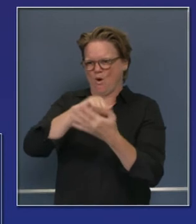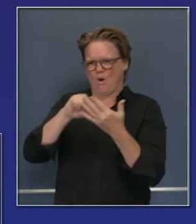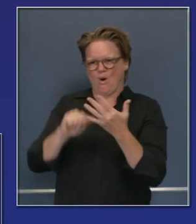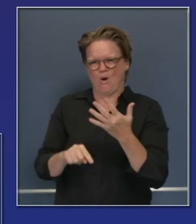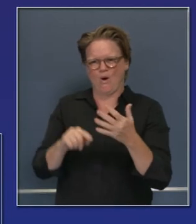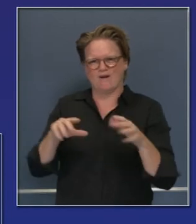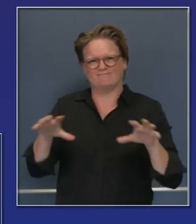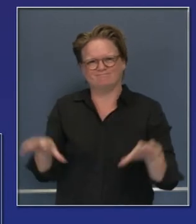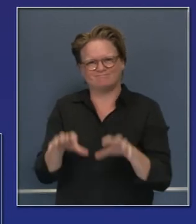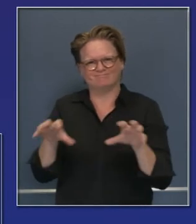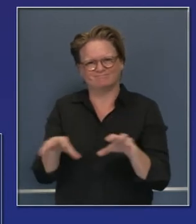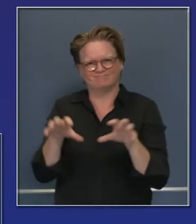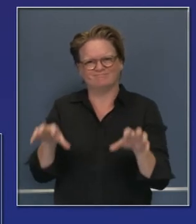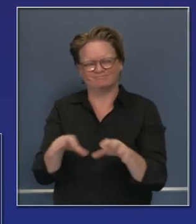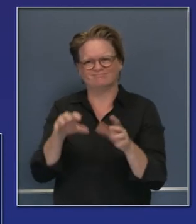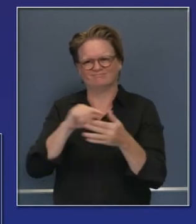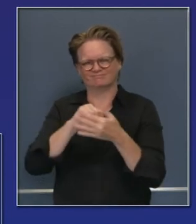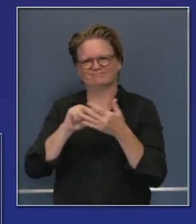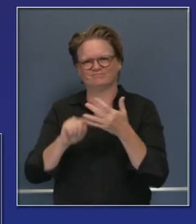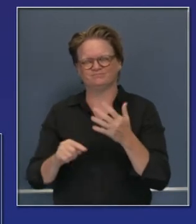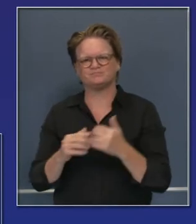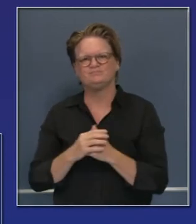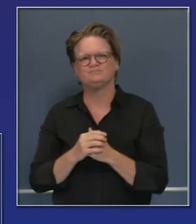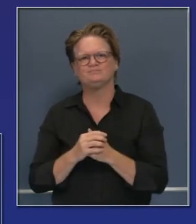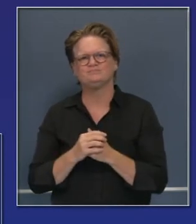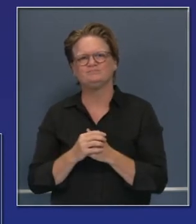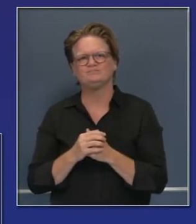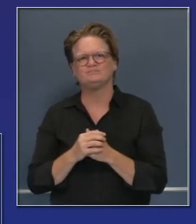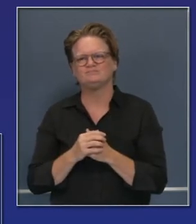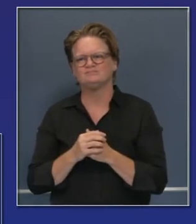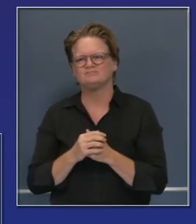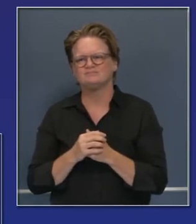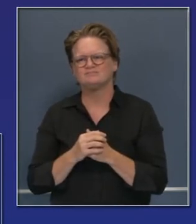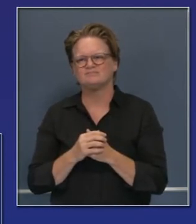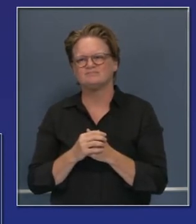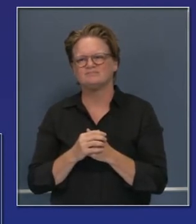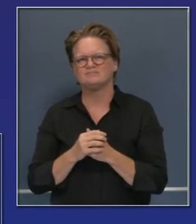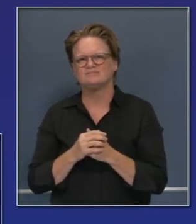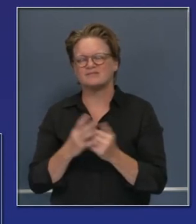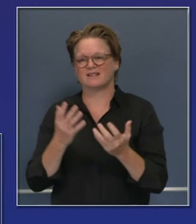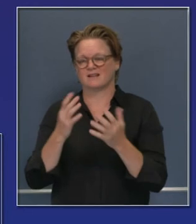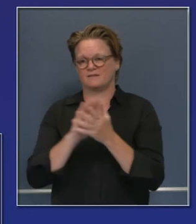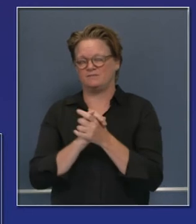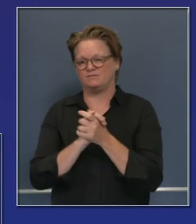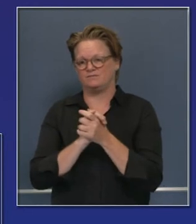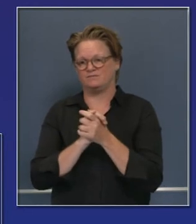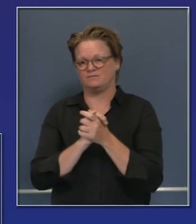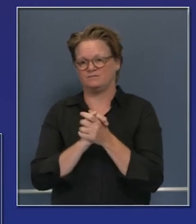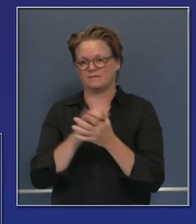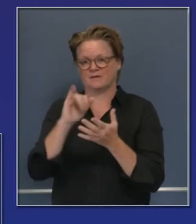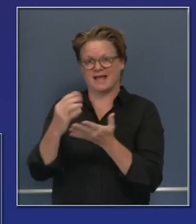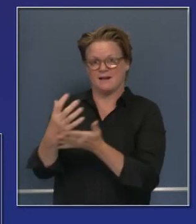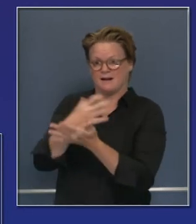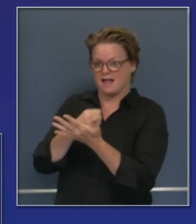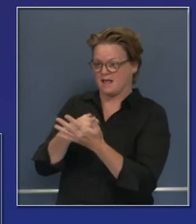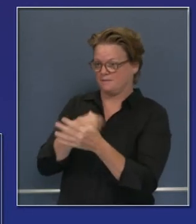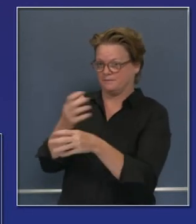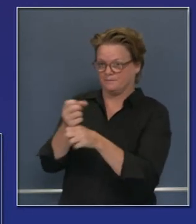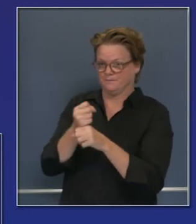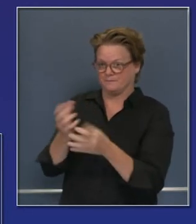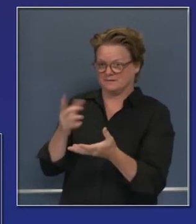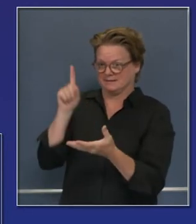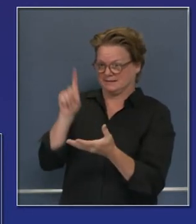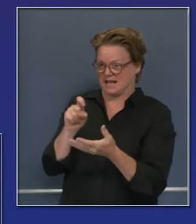de hisopos el transporte y aumentar esto a través del tiempo porque es